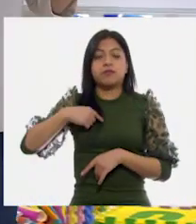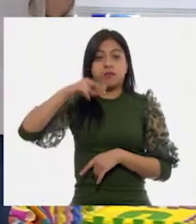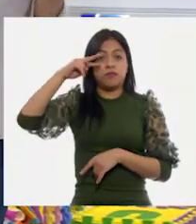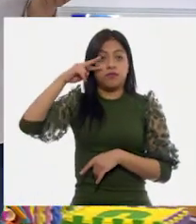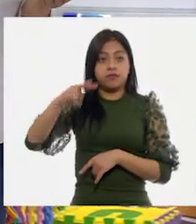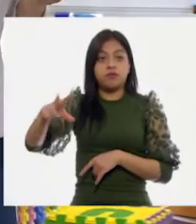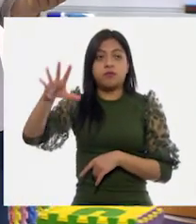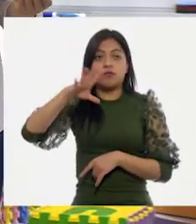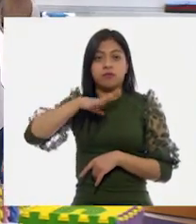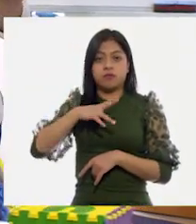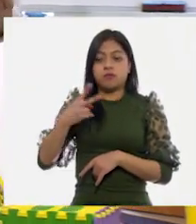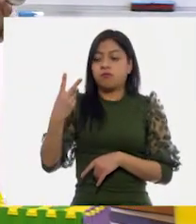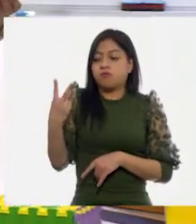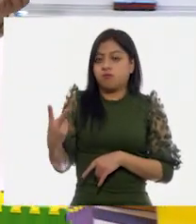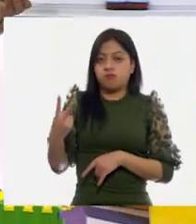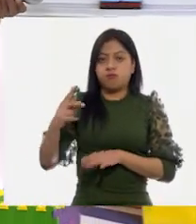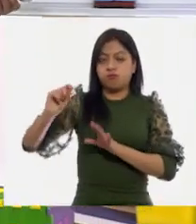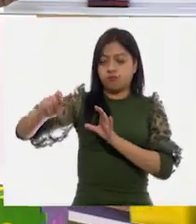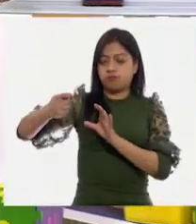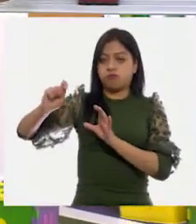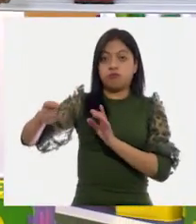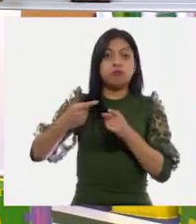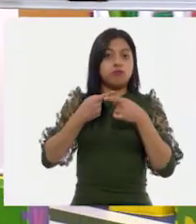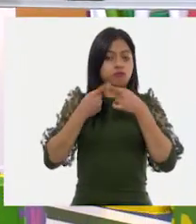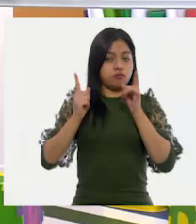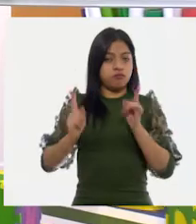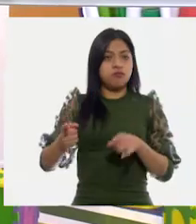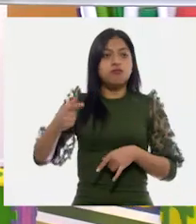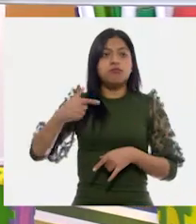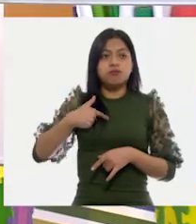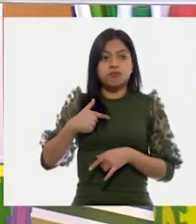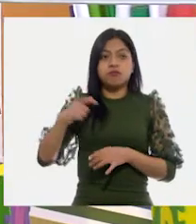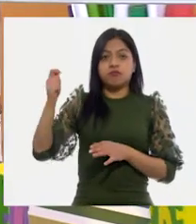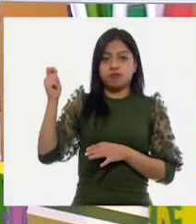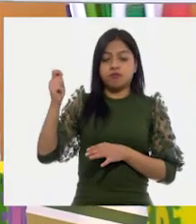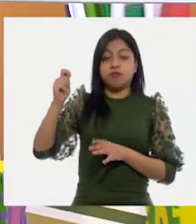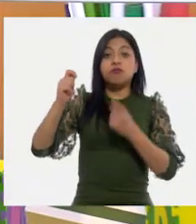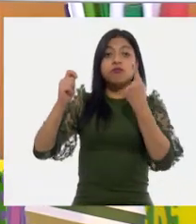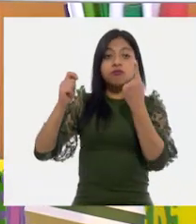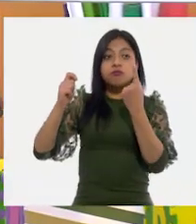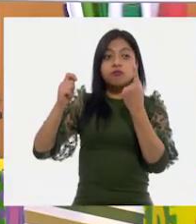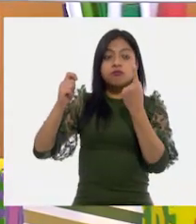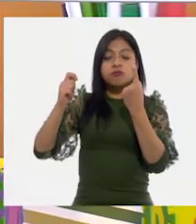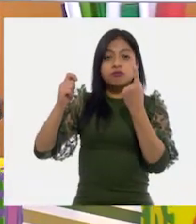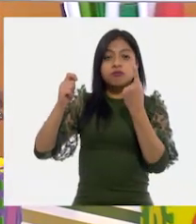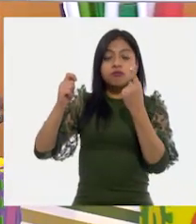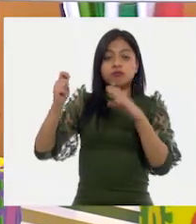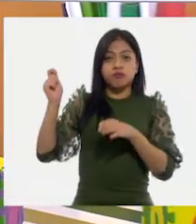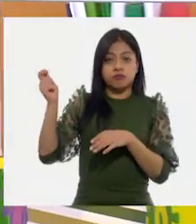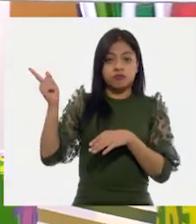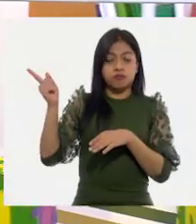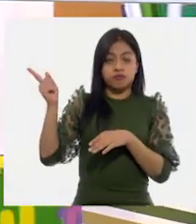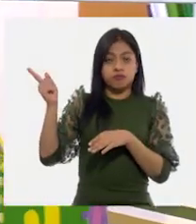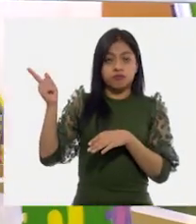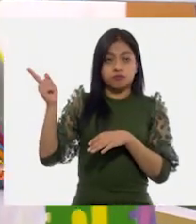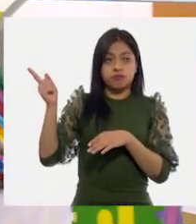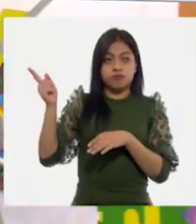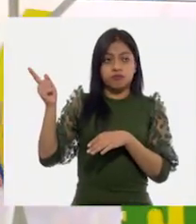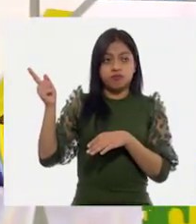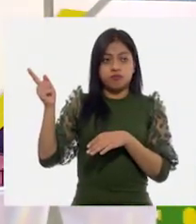otras dos cucharas, lo que yo hice es con una, con esta cuchara,